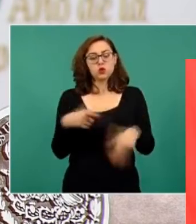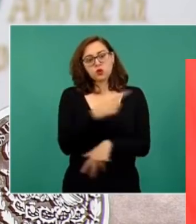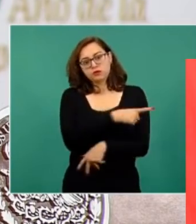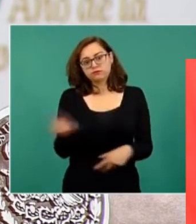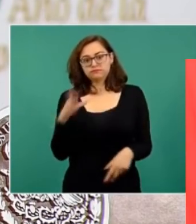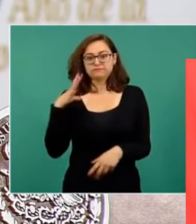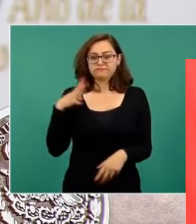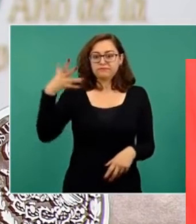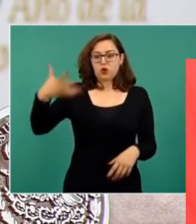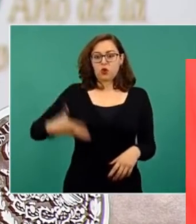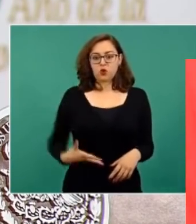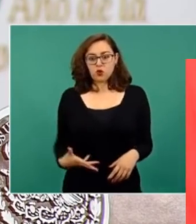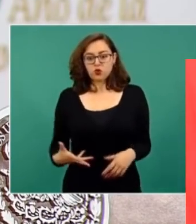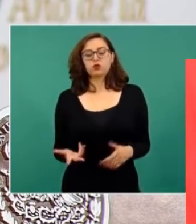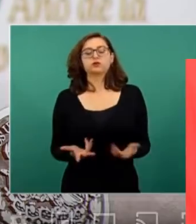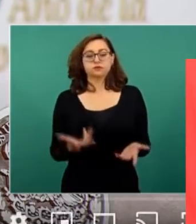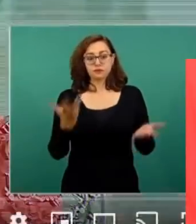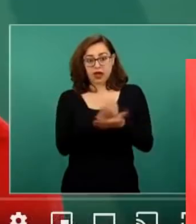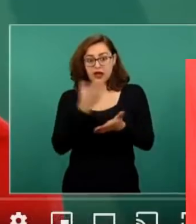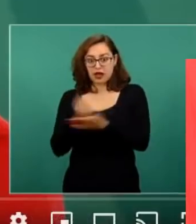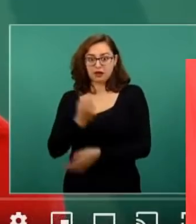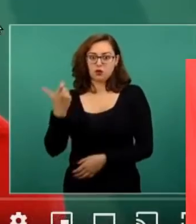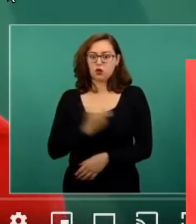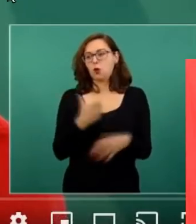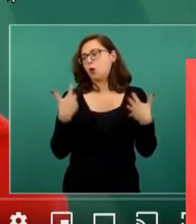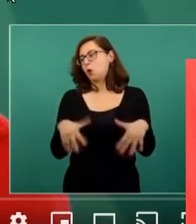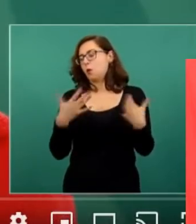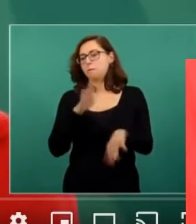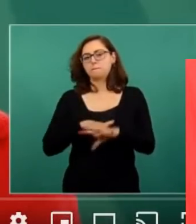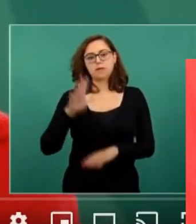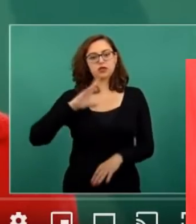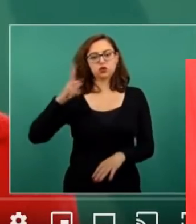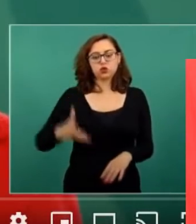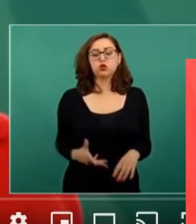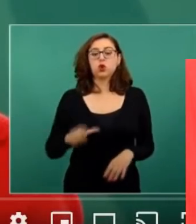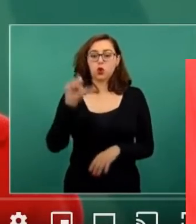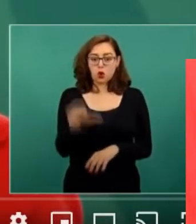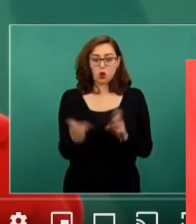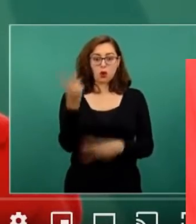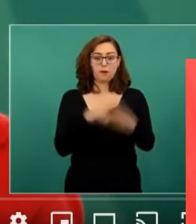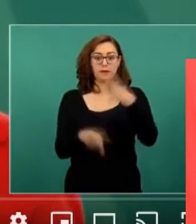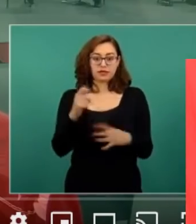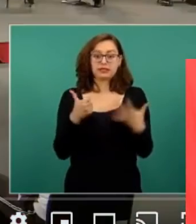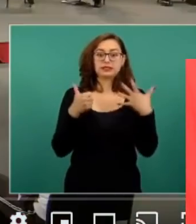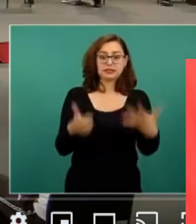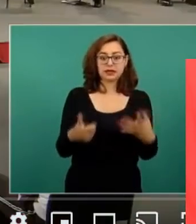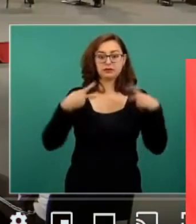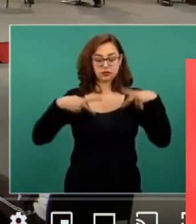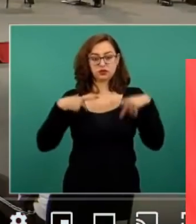Juegos Olímpicos y máximo para quienes obtuvieron metales. Presidente, nos acompañan aquí seis de los medallistas